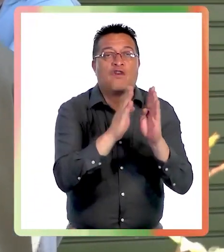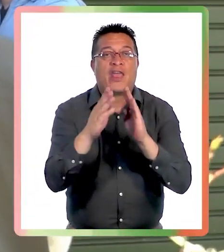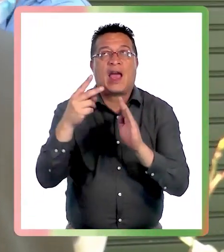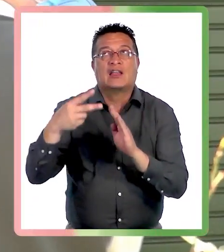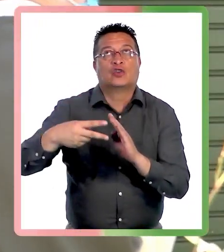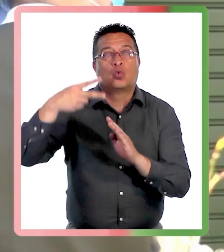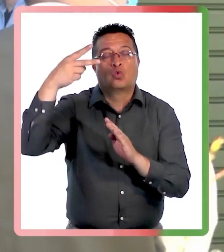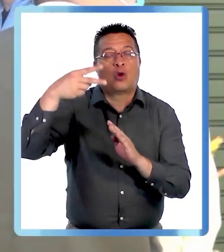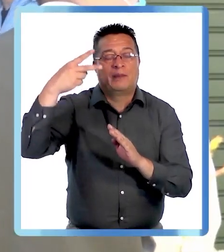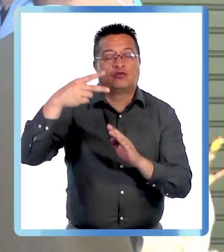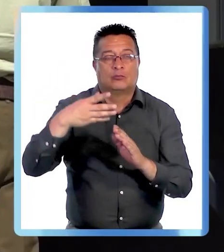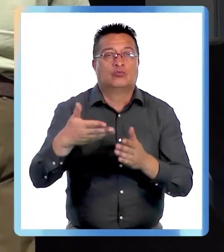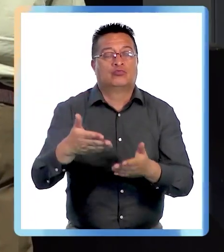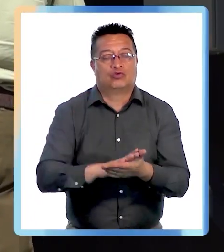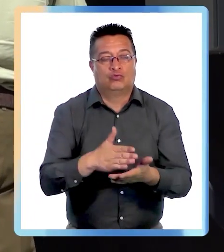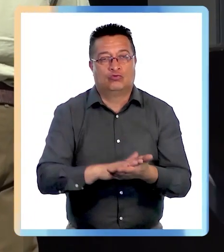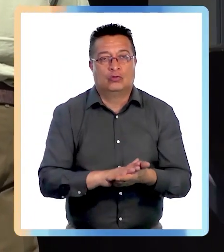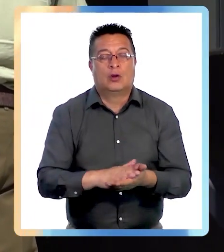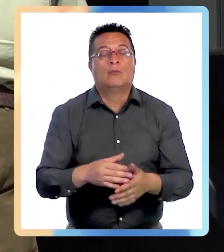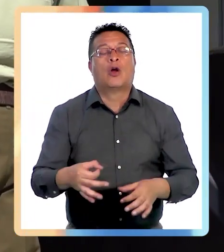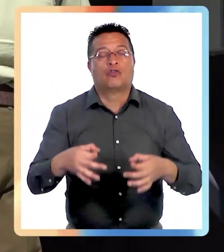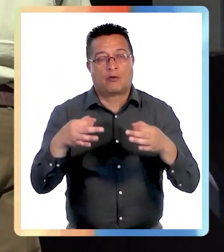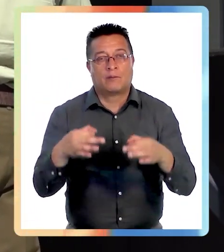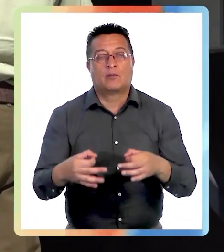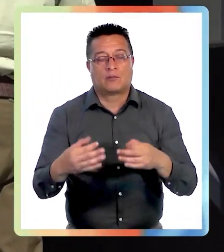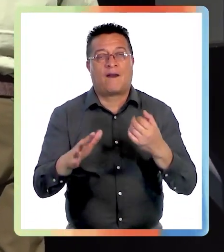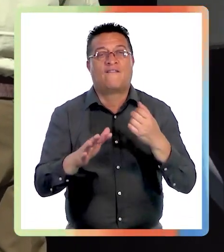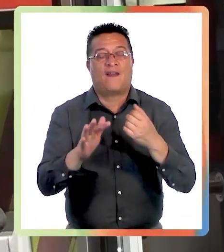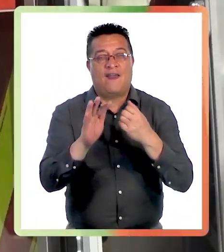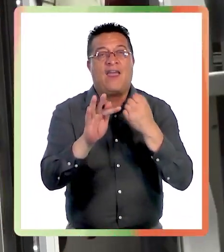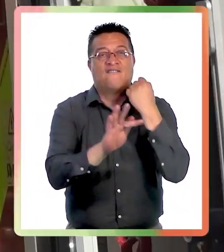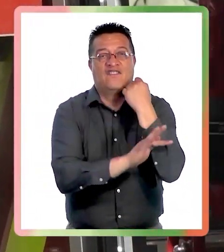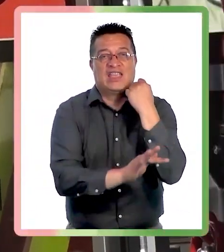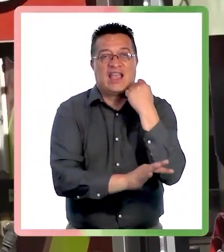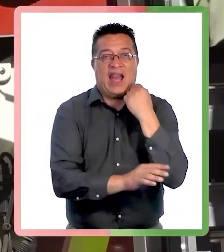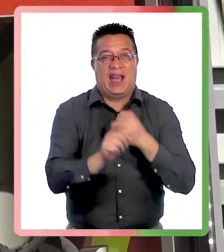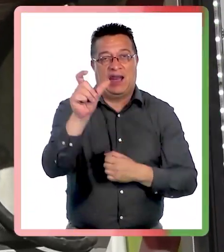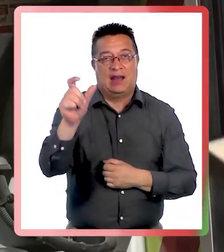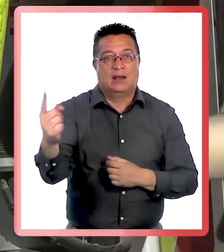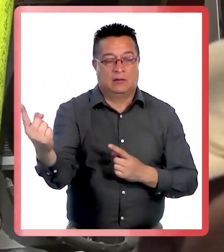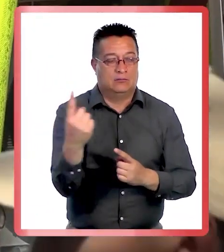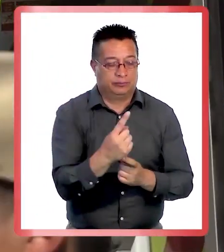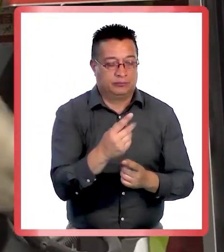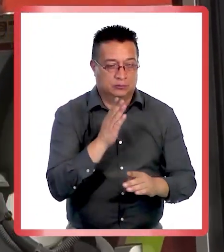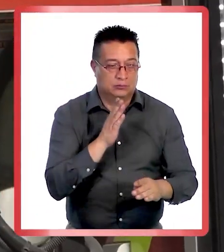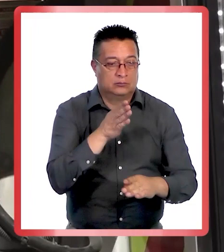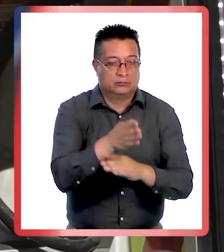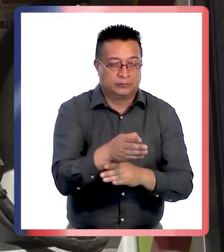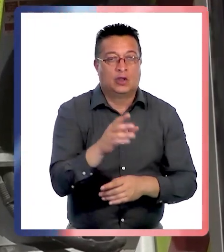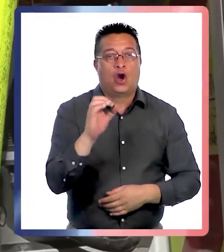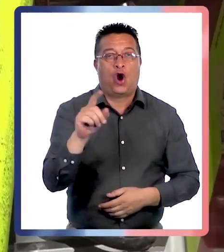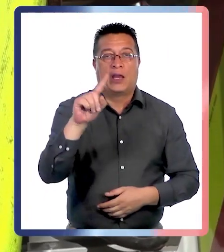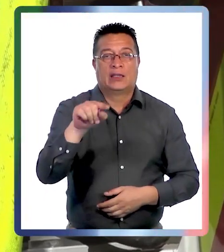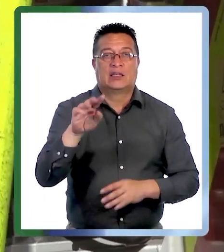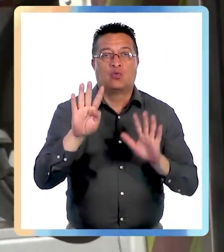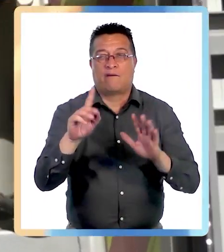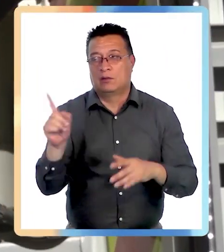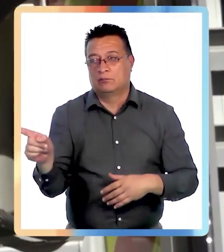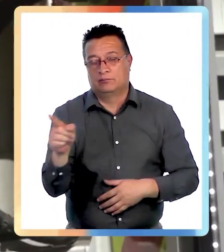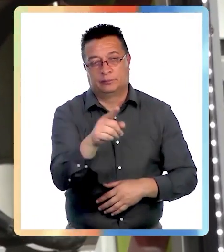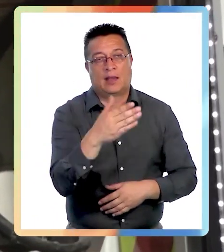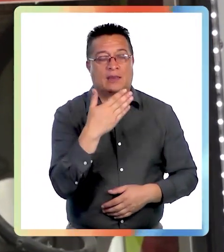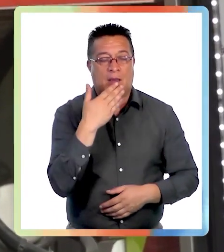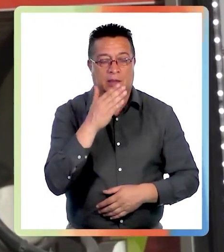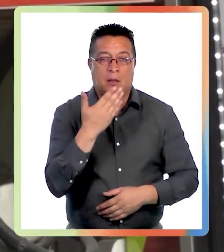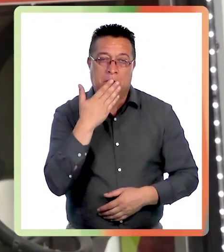o bodega del segundo piso del inmueble. Así lo confirmó la fiscal Lorena Mesa, quien instruyó la concurrencia del OS-9